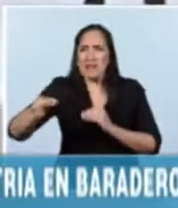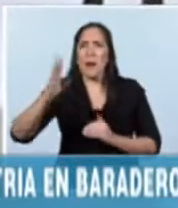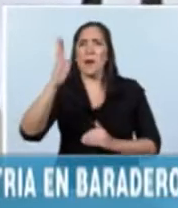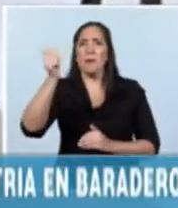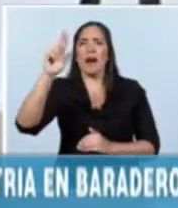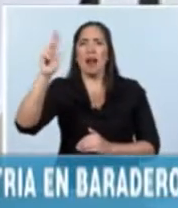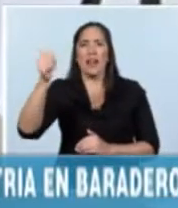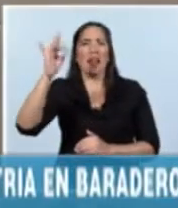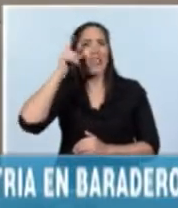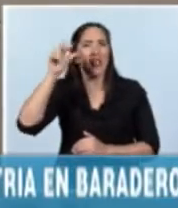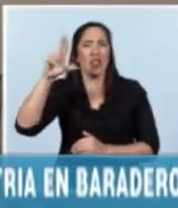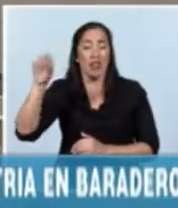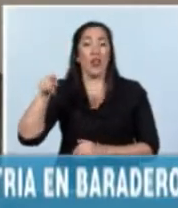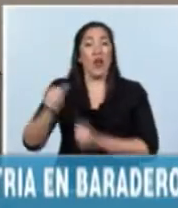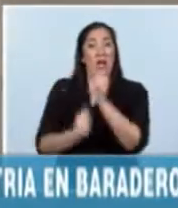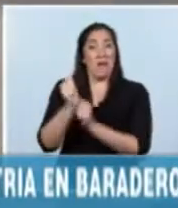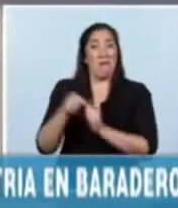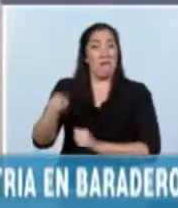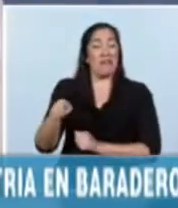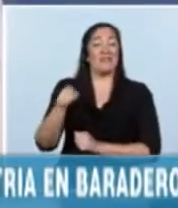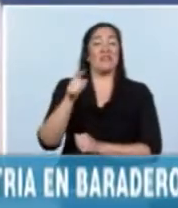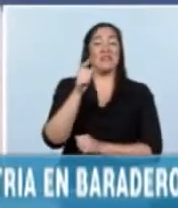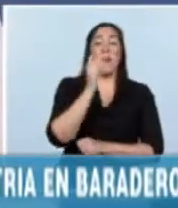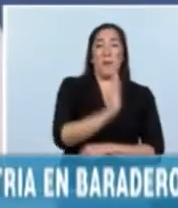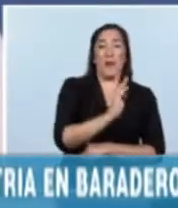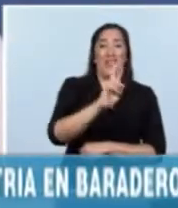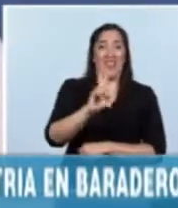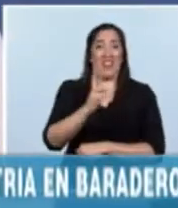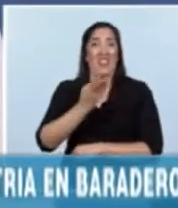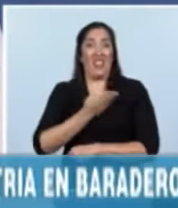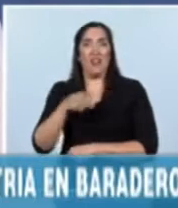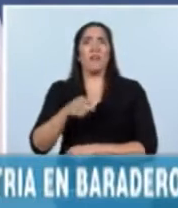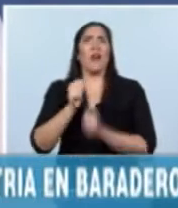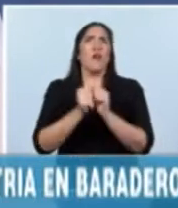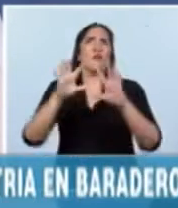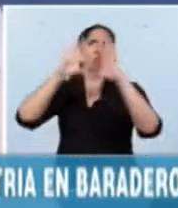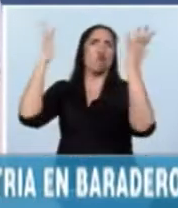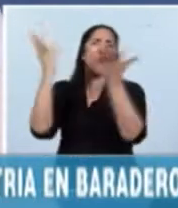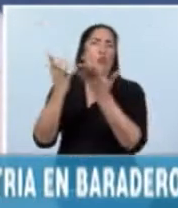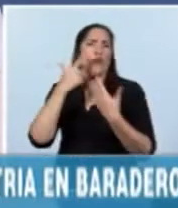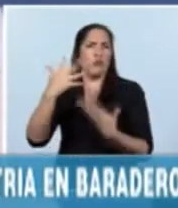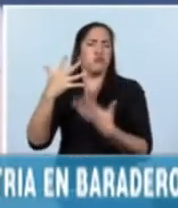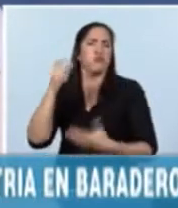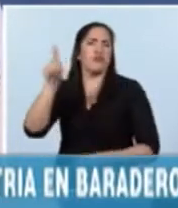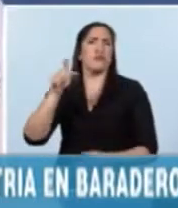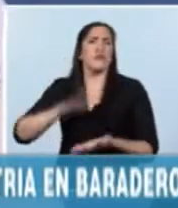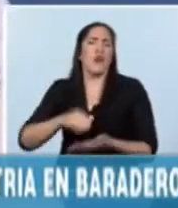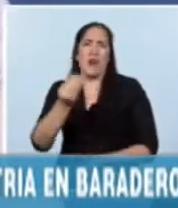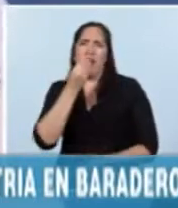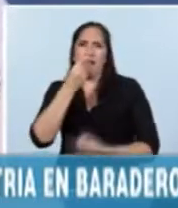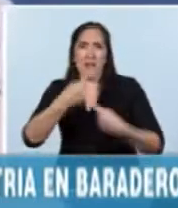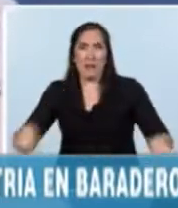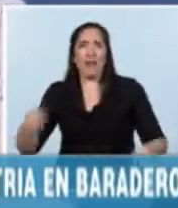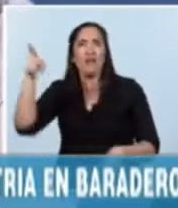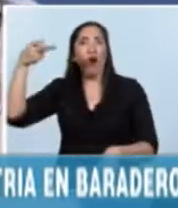Argentinos es una de las empresas a nivel mundial más importante en materia de alimentos, compró